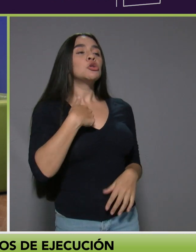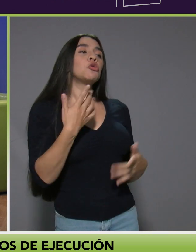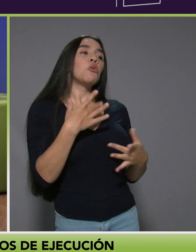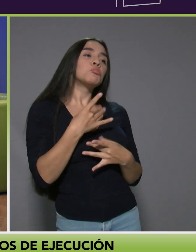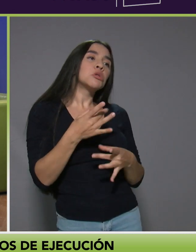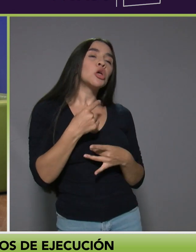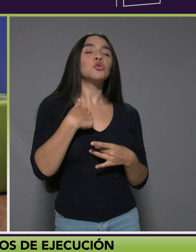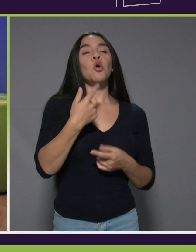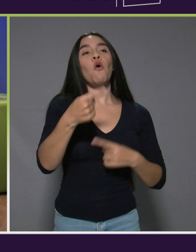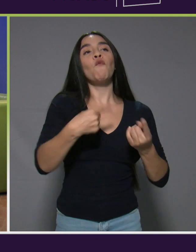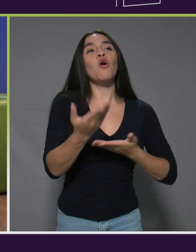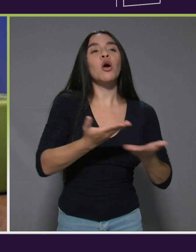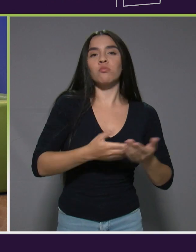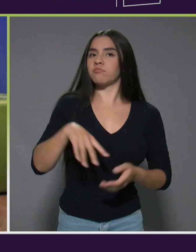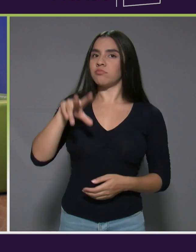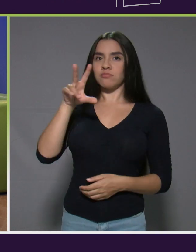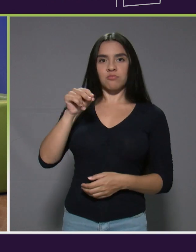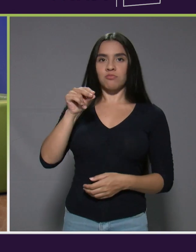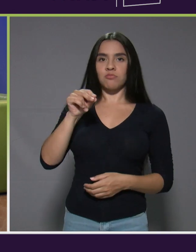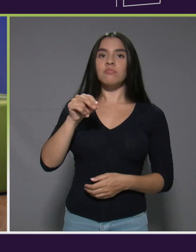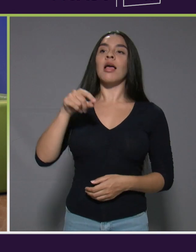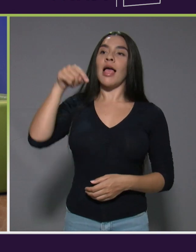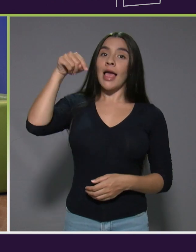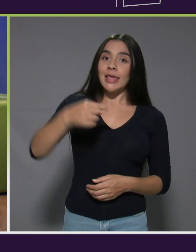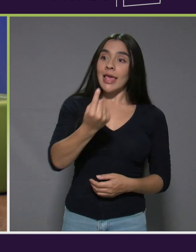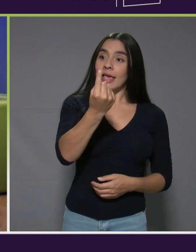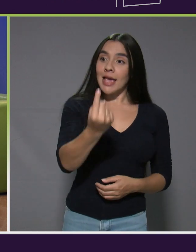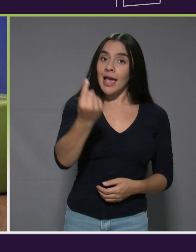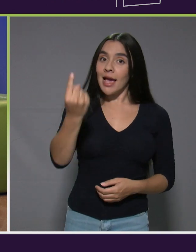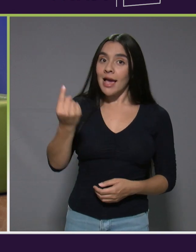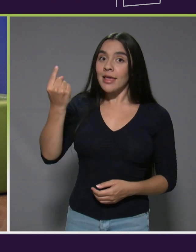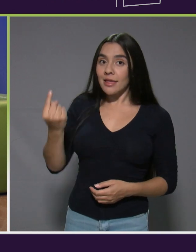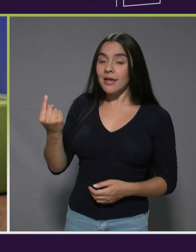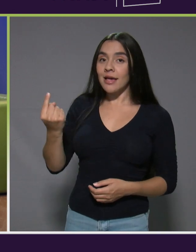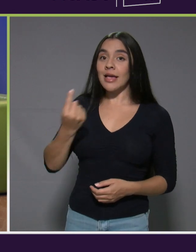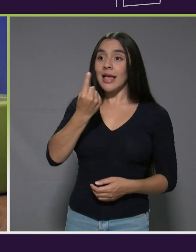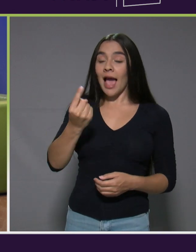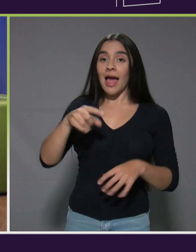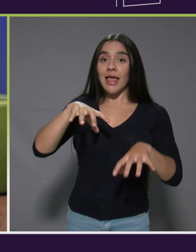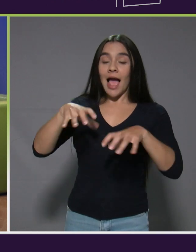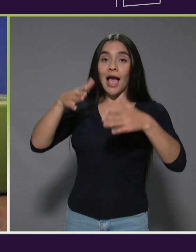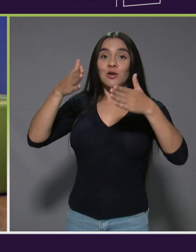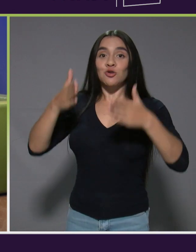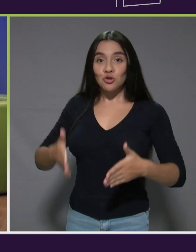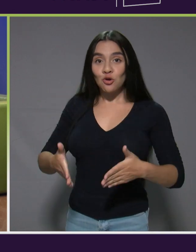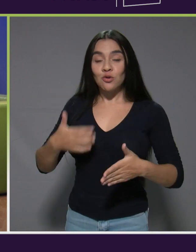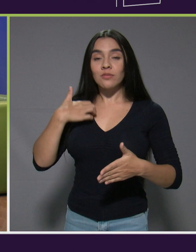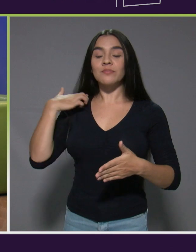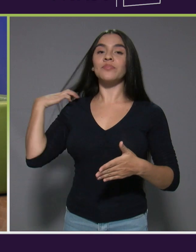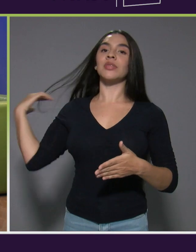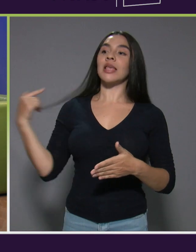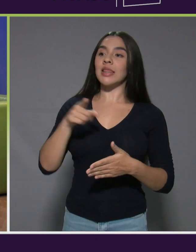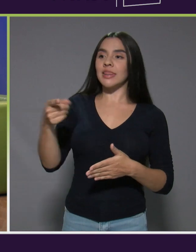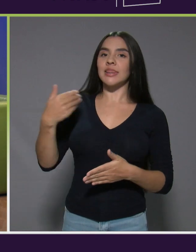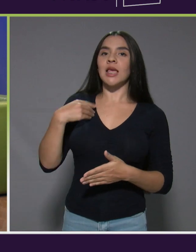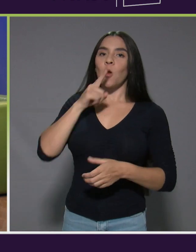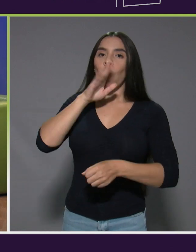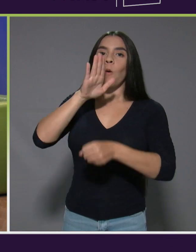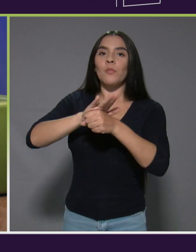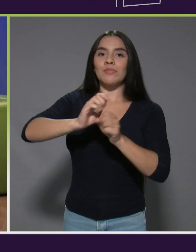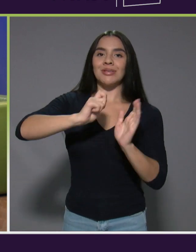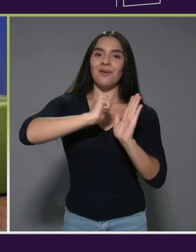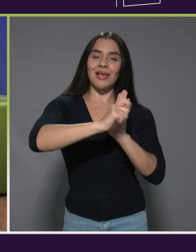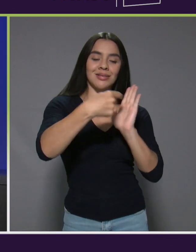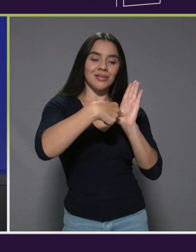yo voy a colaborar. No, aquí, aquí, actor tiene un compromiso escrito